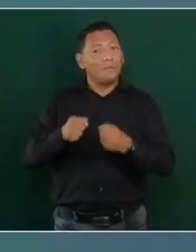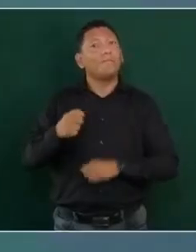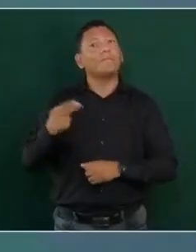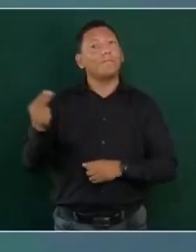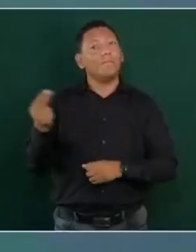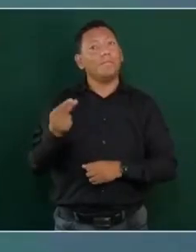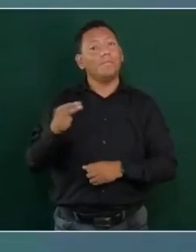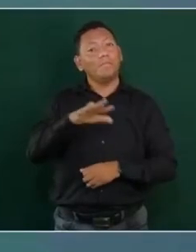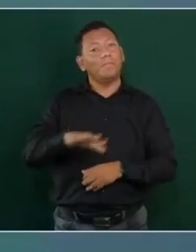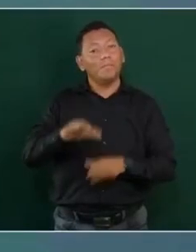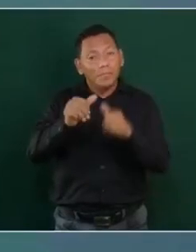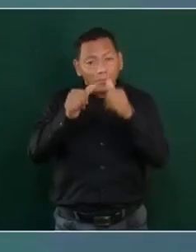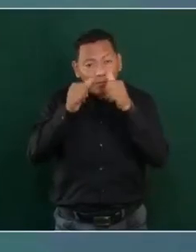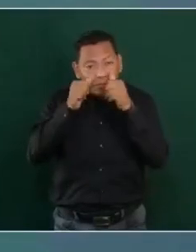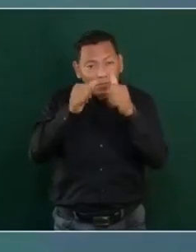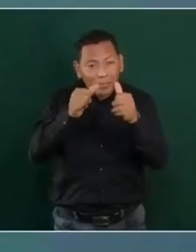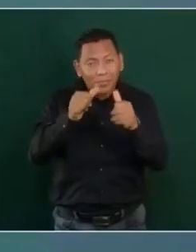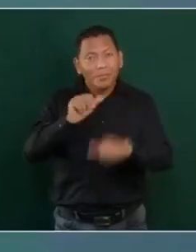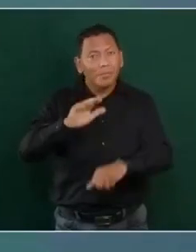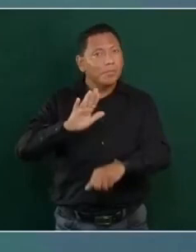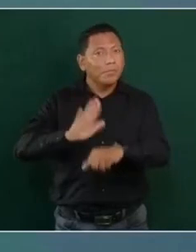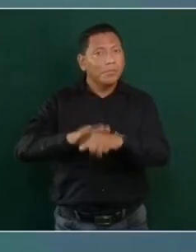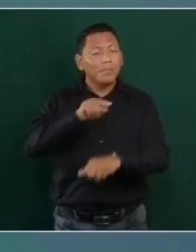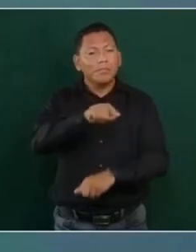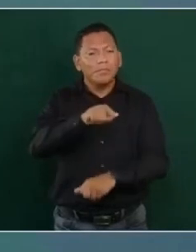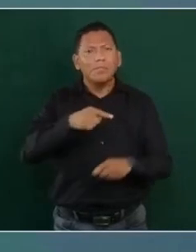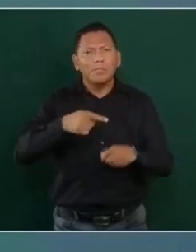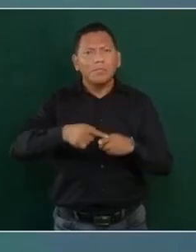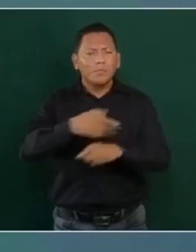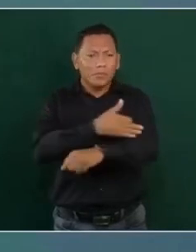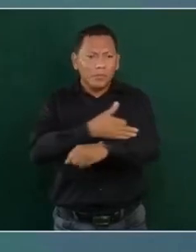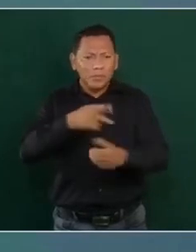a los hijos,